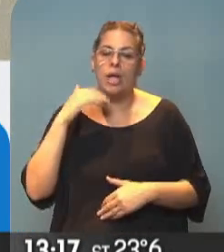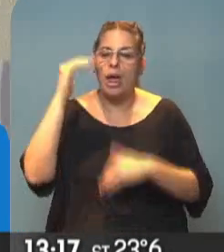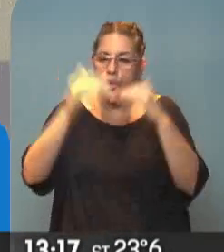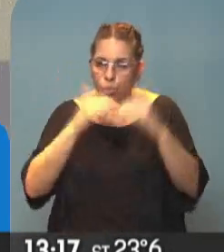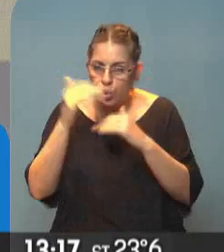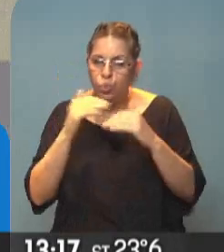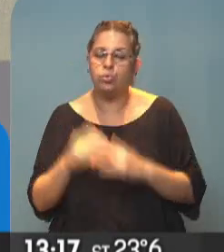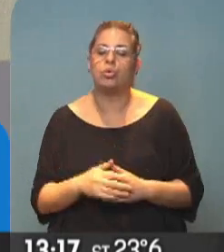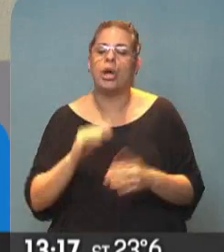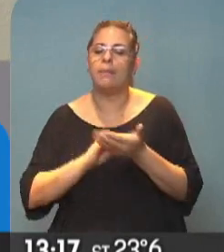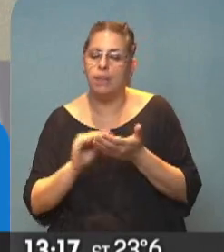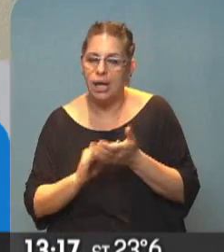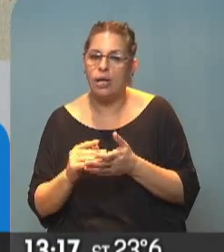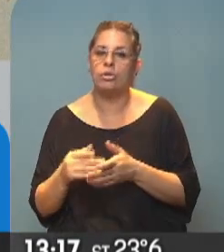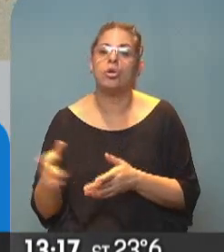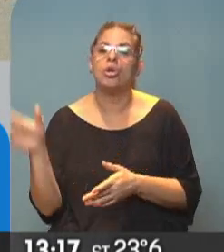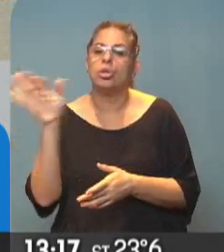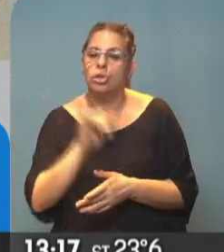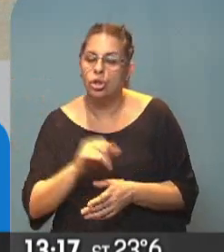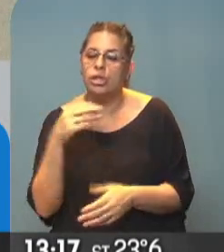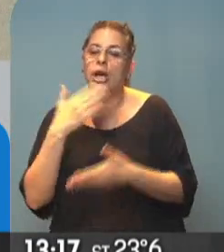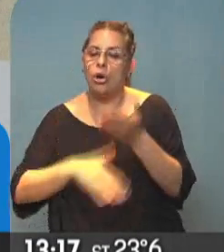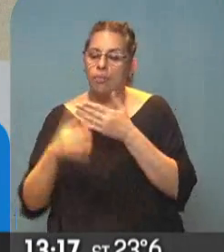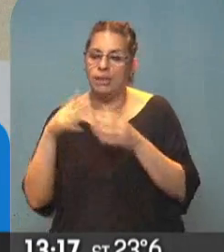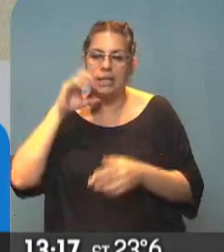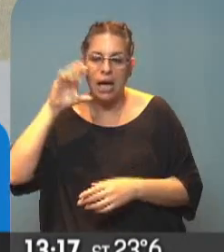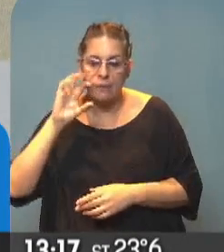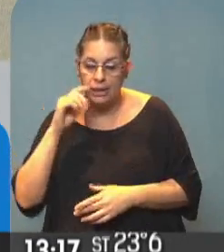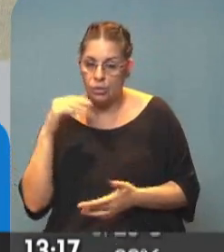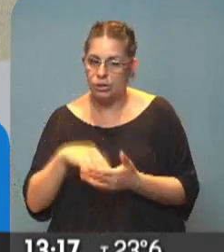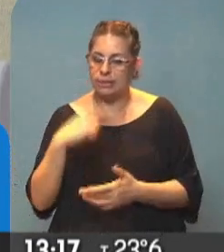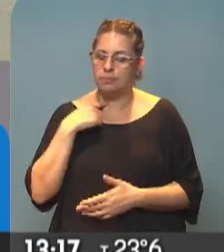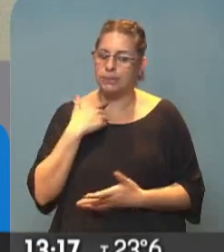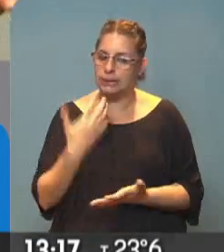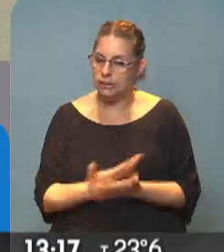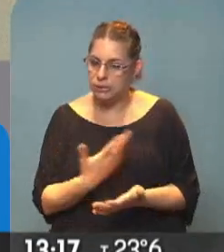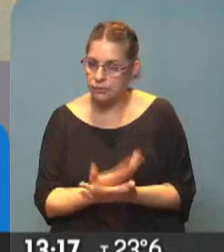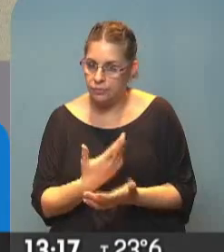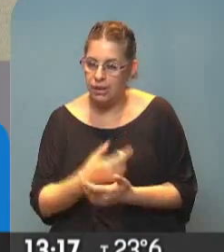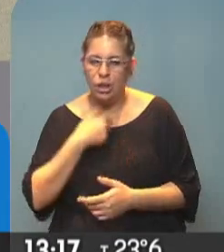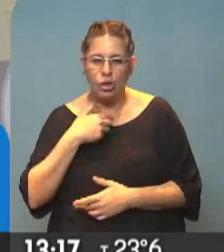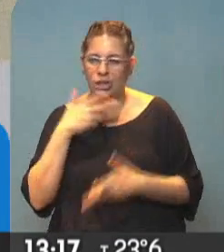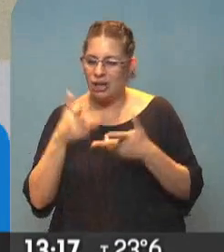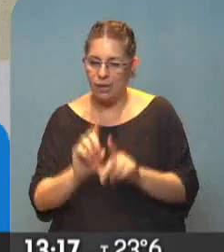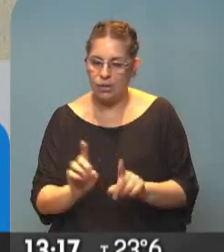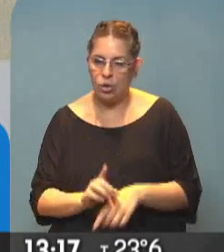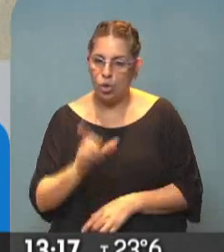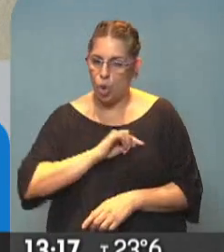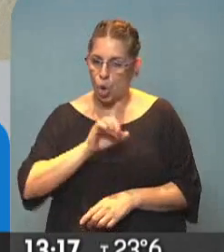club, a los que convivían en el día a día con Cabrero. La noticia les pegó mucho, no quieren dar la cara, no quieren hablar, están